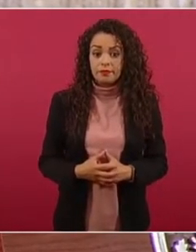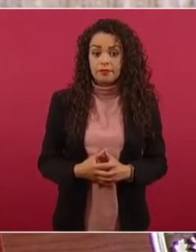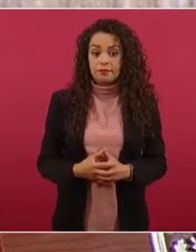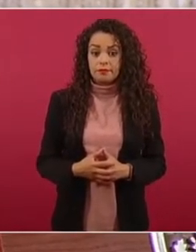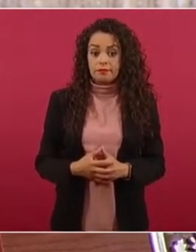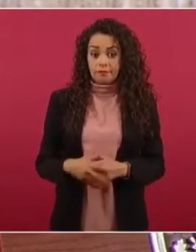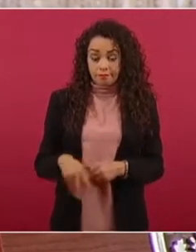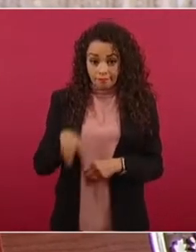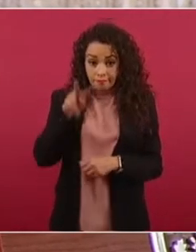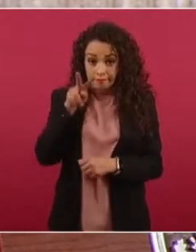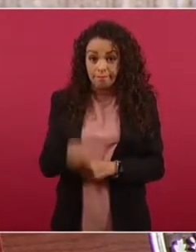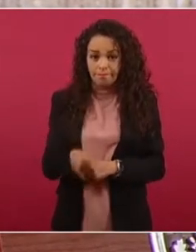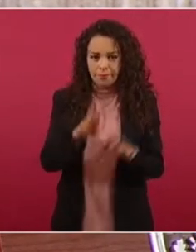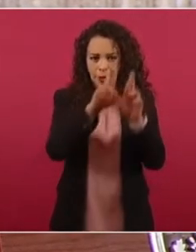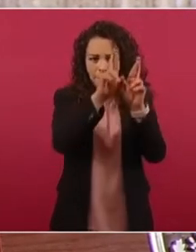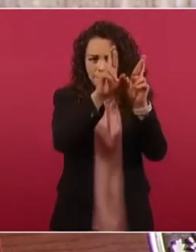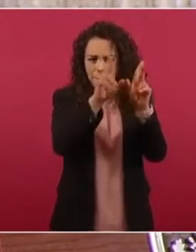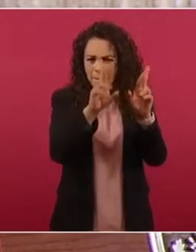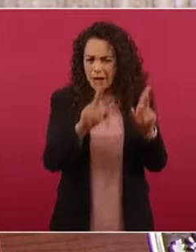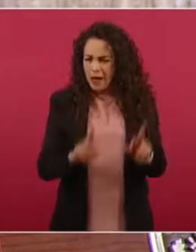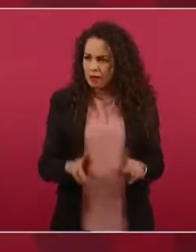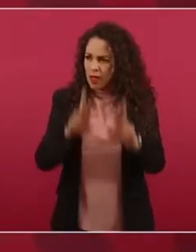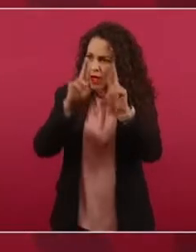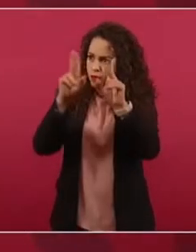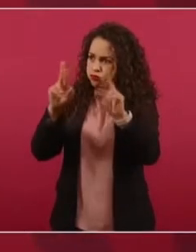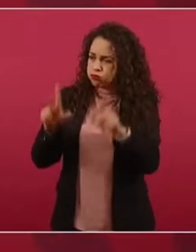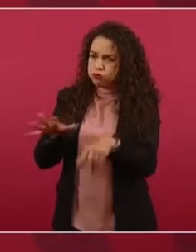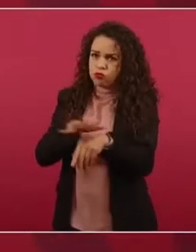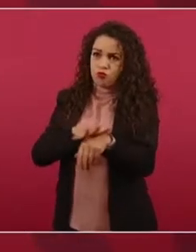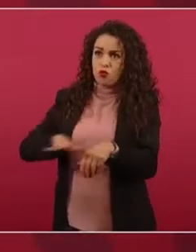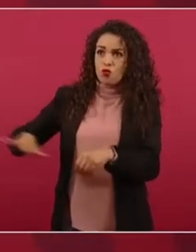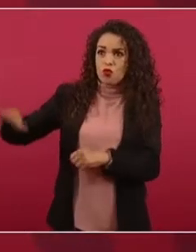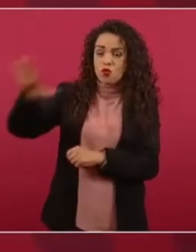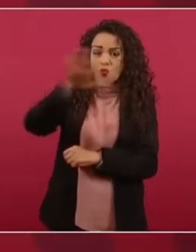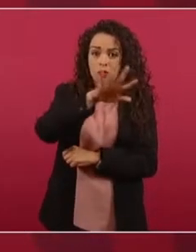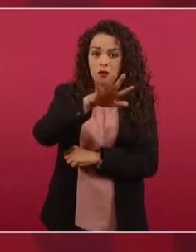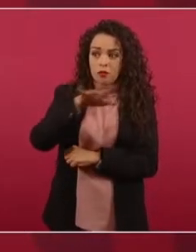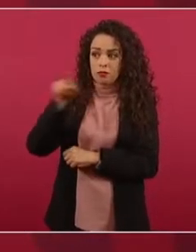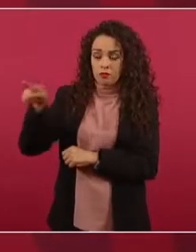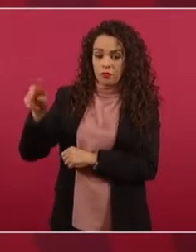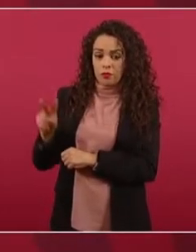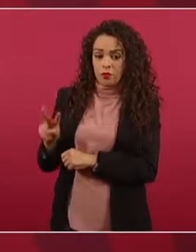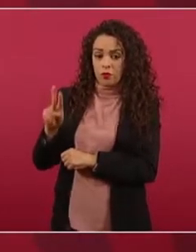destrucción del medio ambiente es lo de Vulcan?